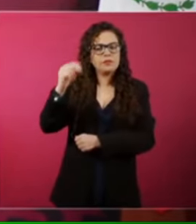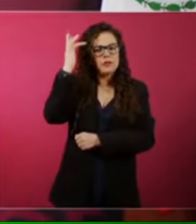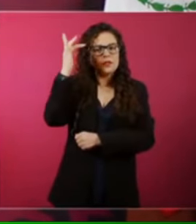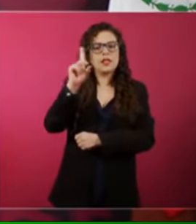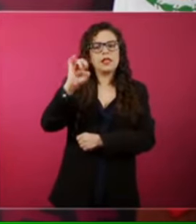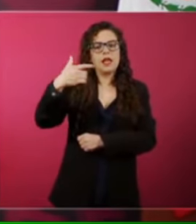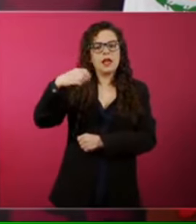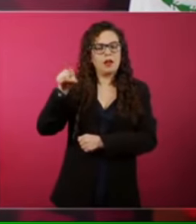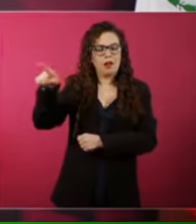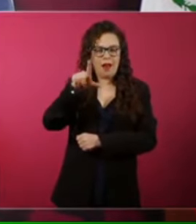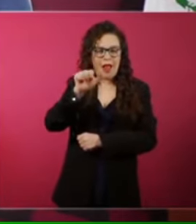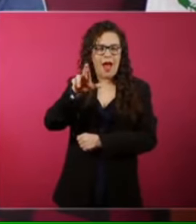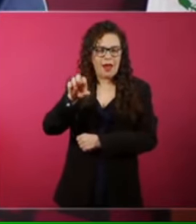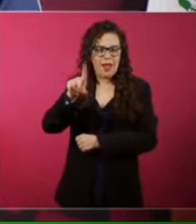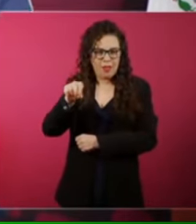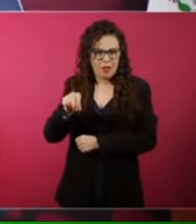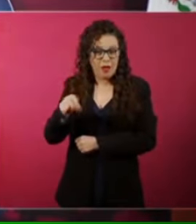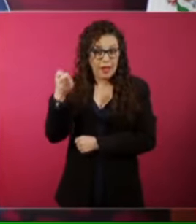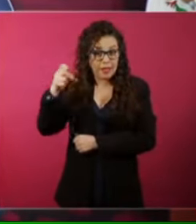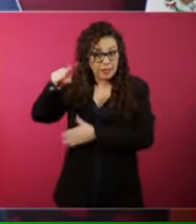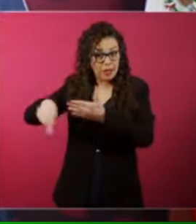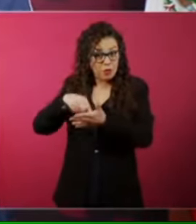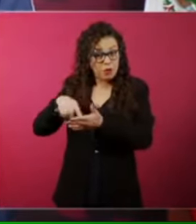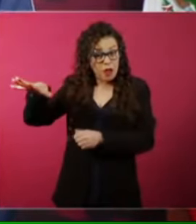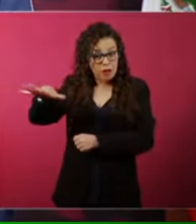en Laredo, en esa región.